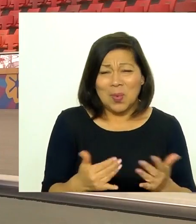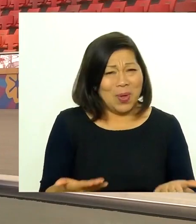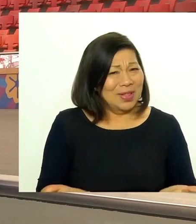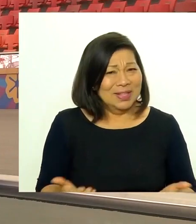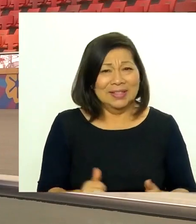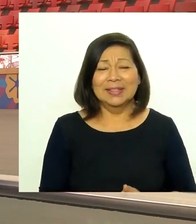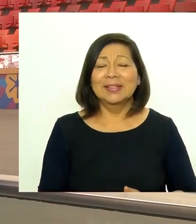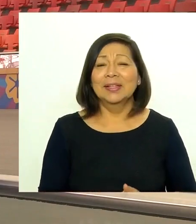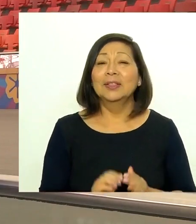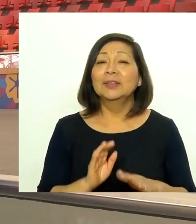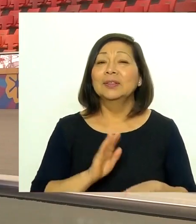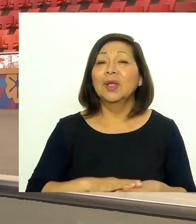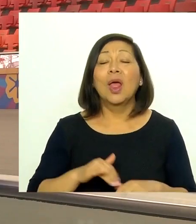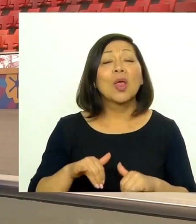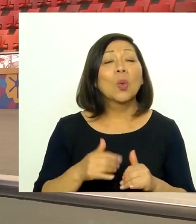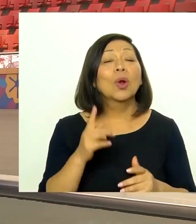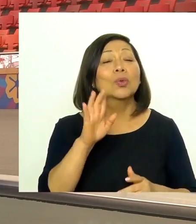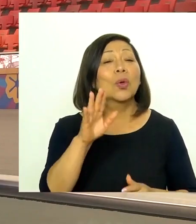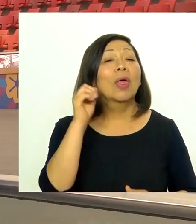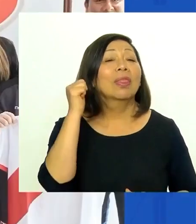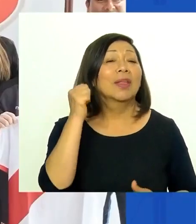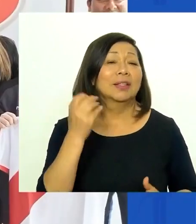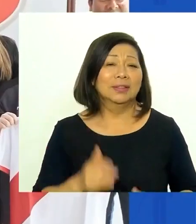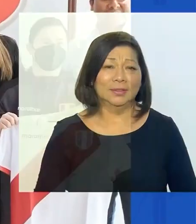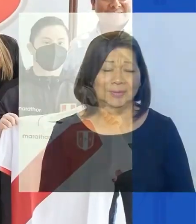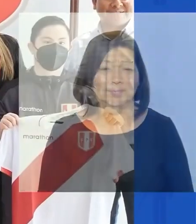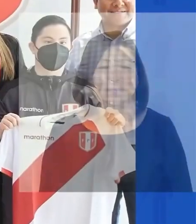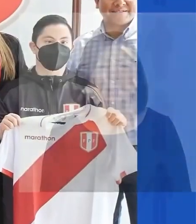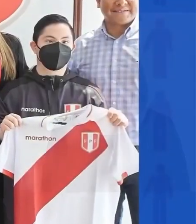iguales y sobre todo iguales en derechos.